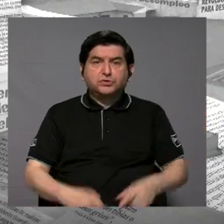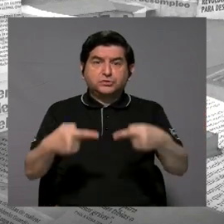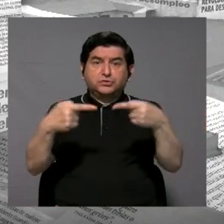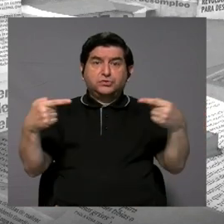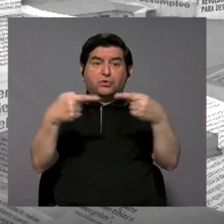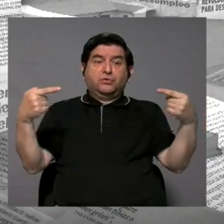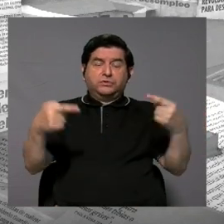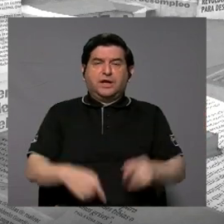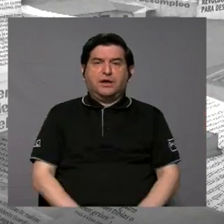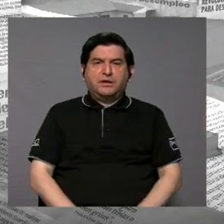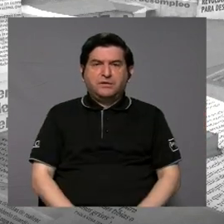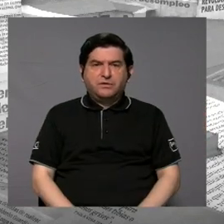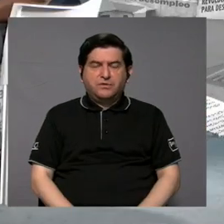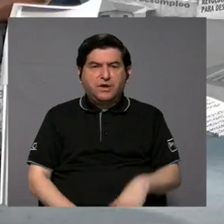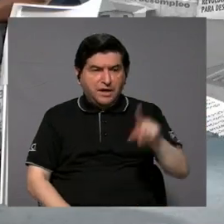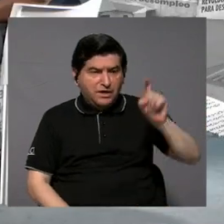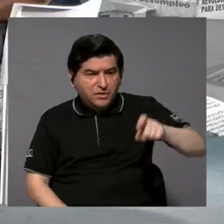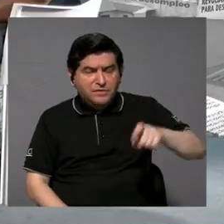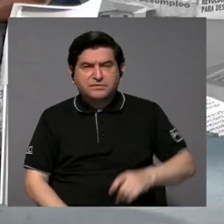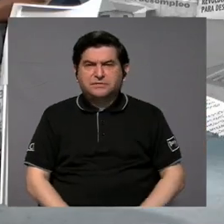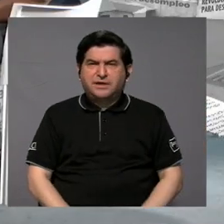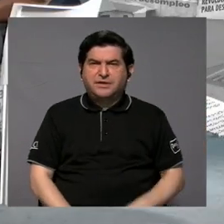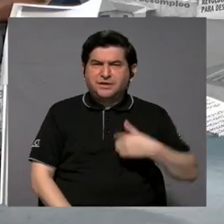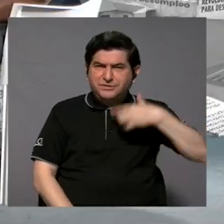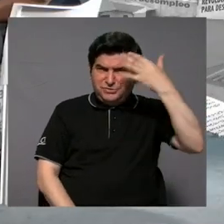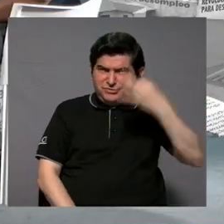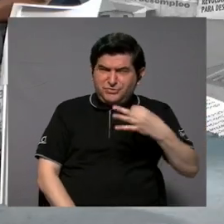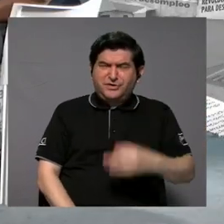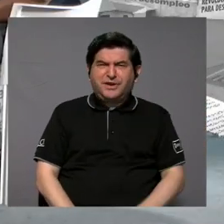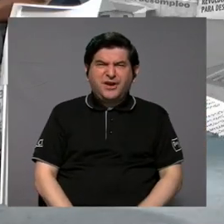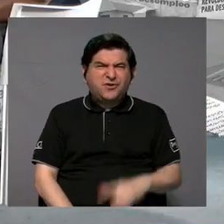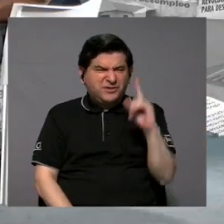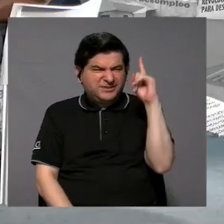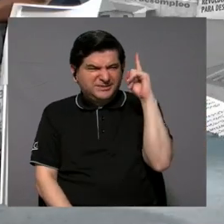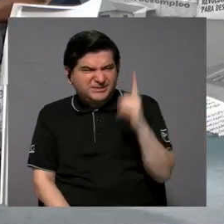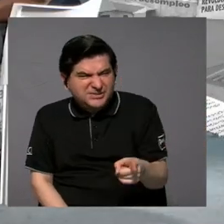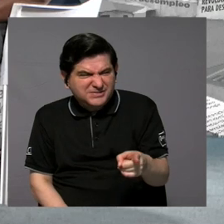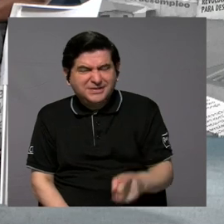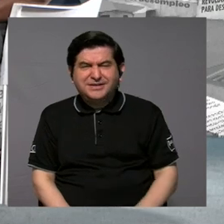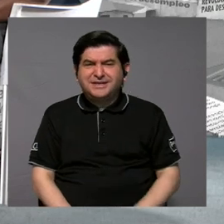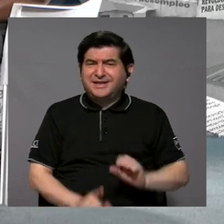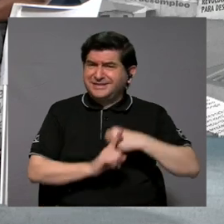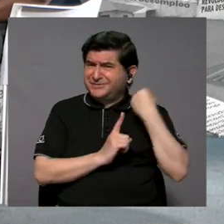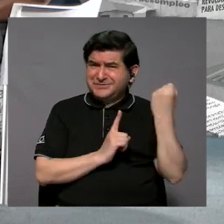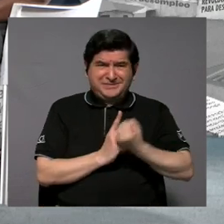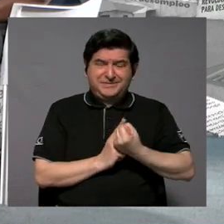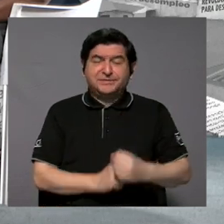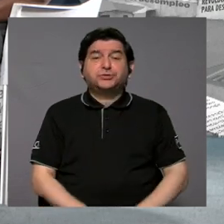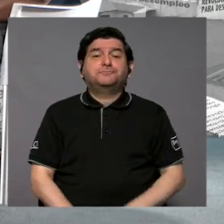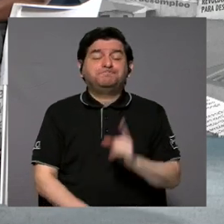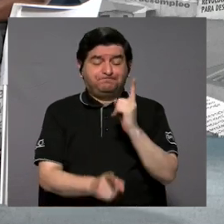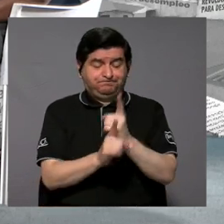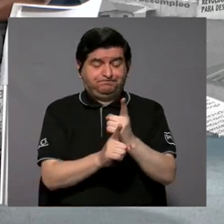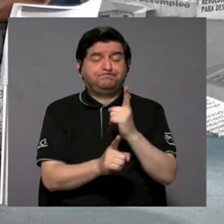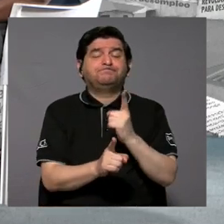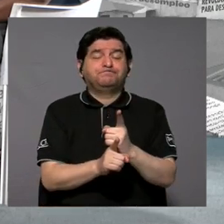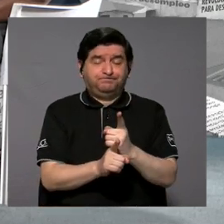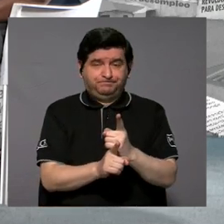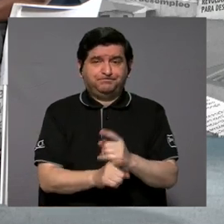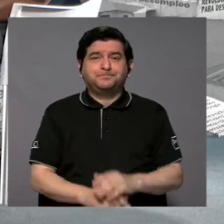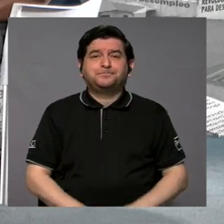contraria a lo que debía ser, realmente me parece que se está forzando mucho la situación. Así es,